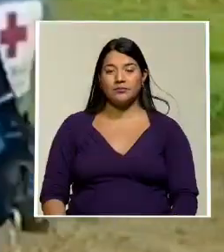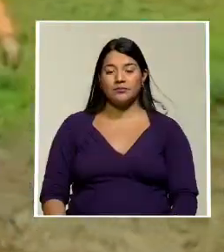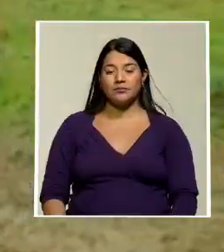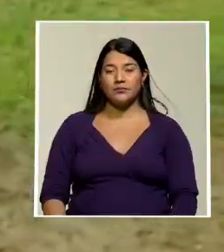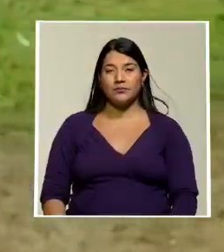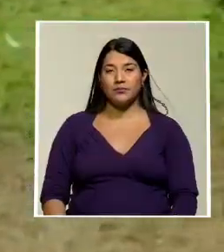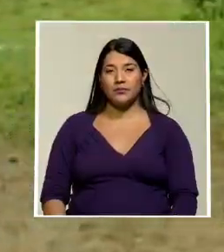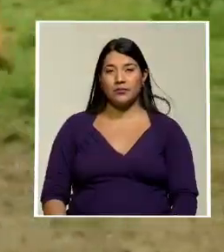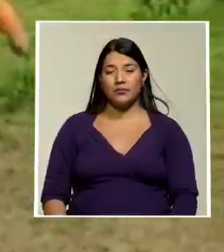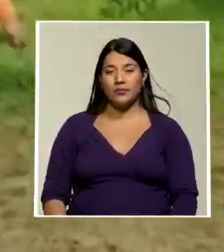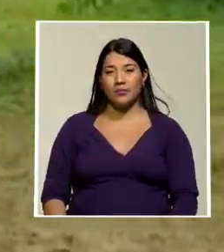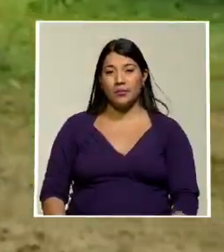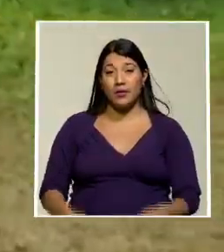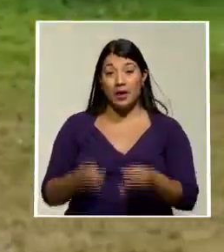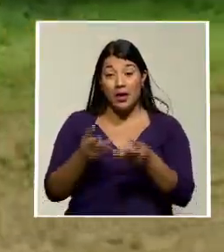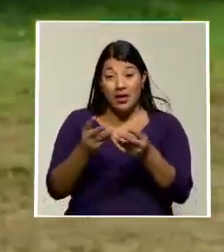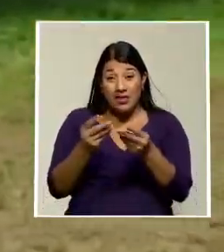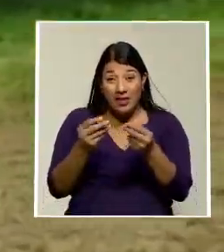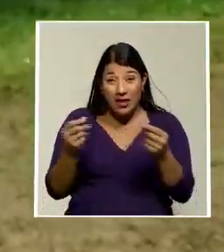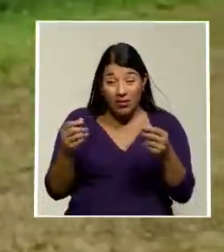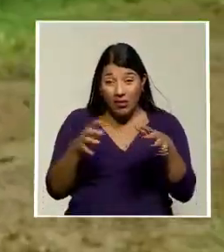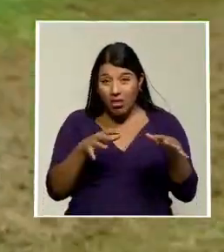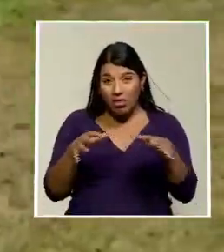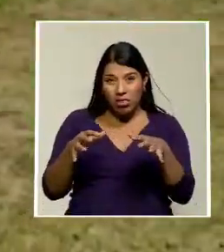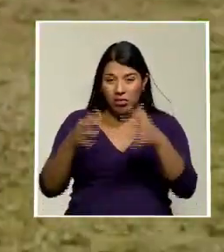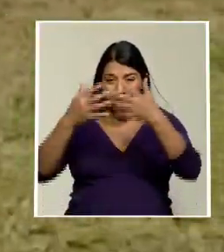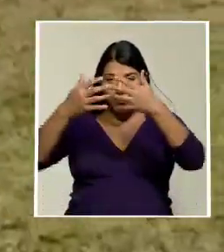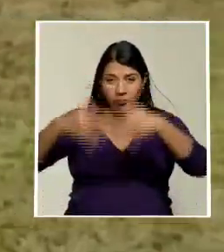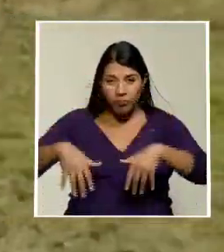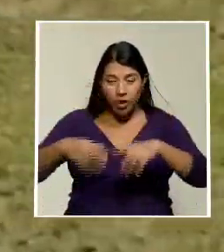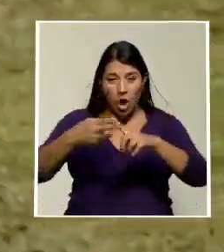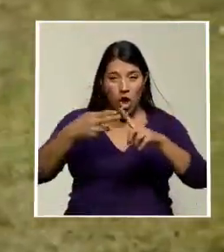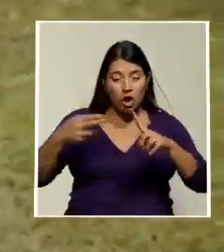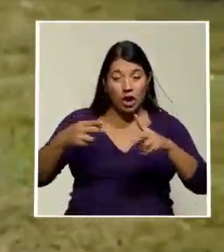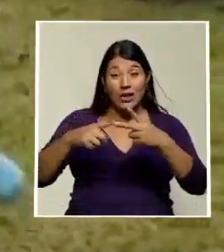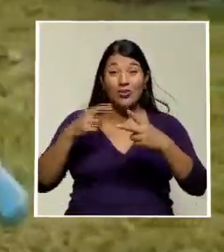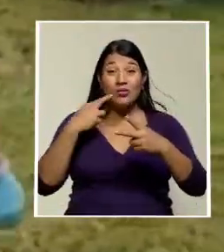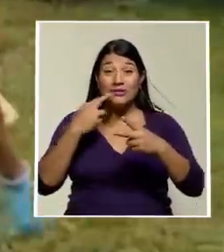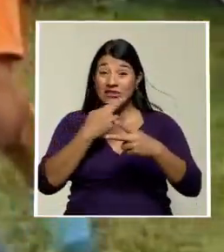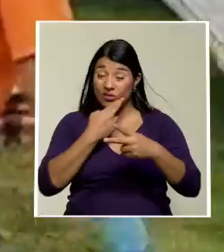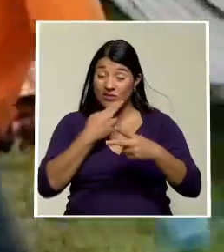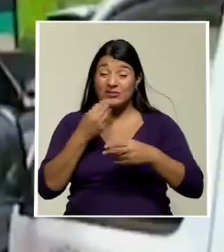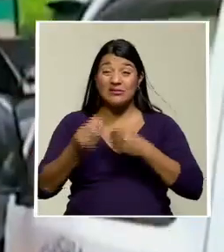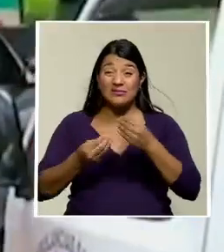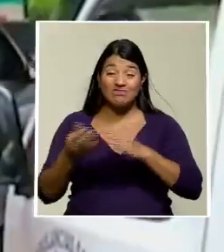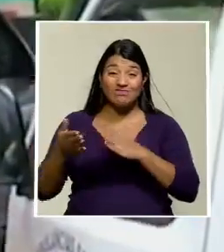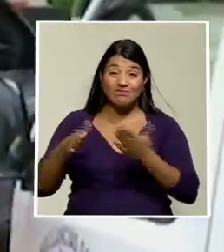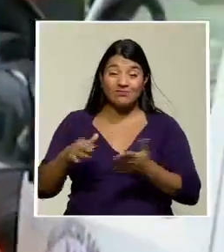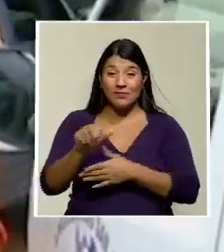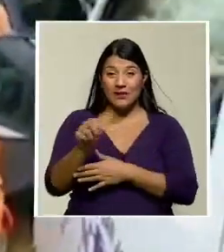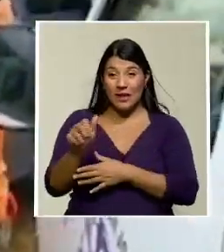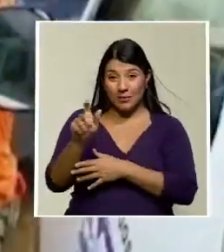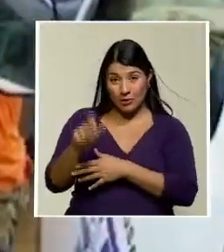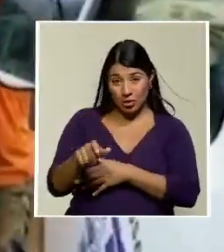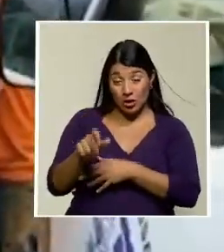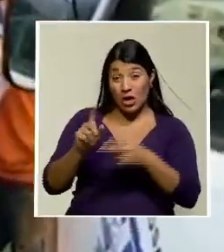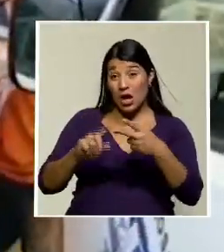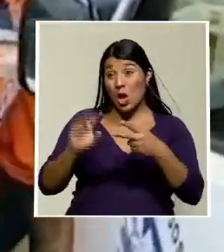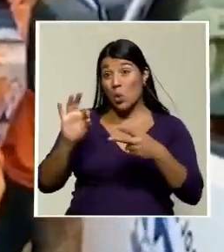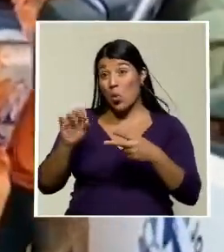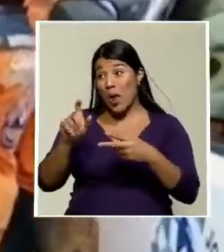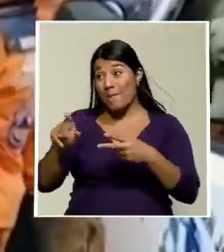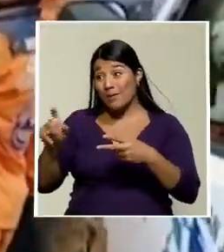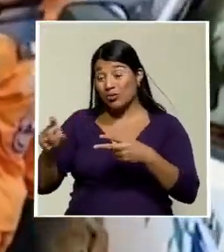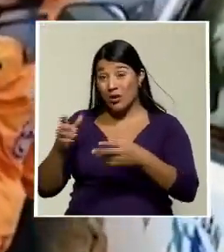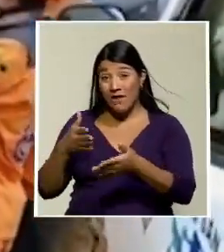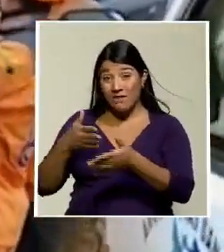un corrimiento de tierras en Colombia engulla un hotel y un restaurante y causa al menos 10 muertos otras 9 personas han resultado